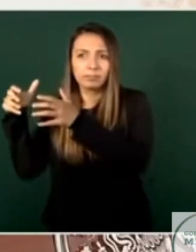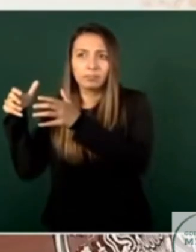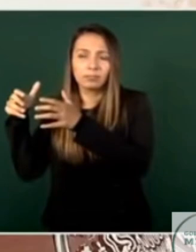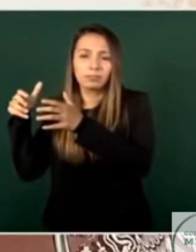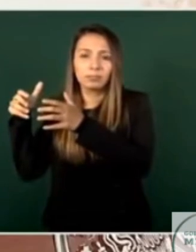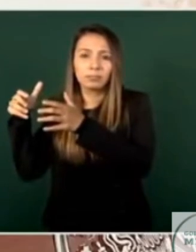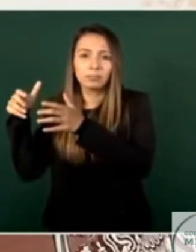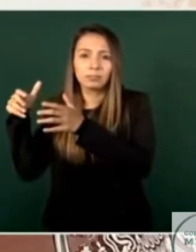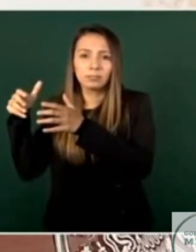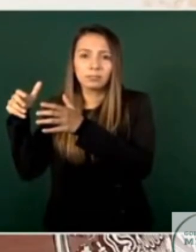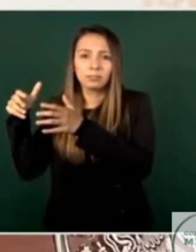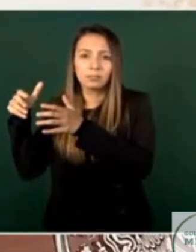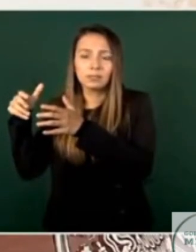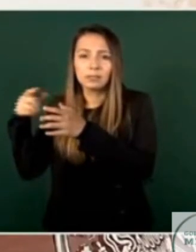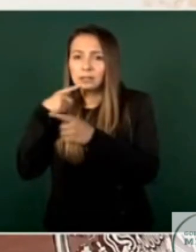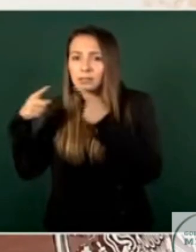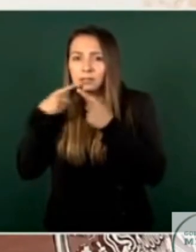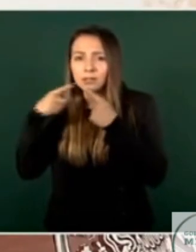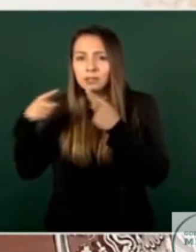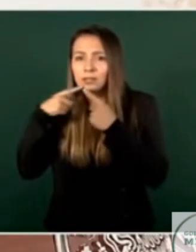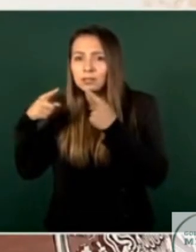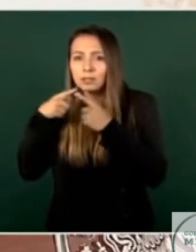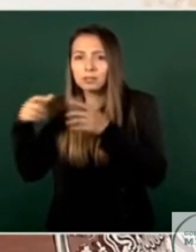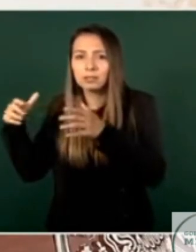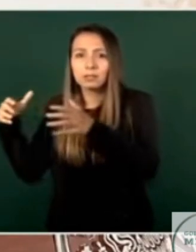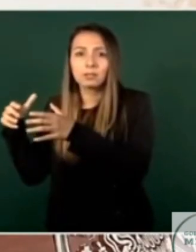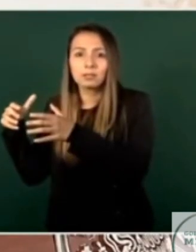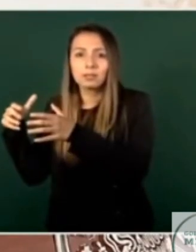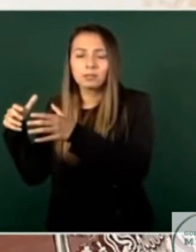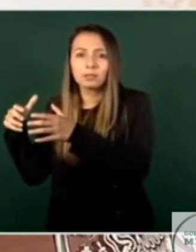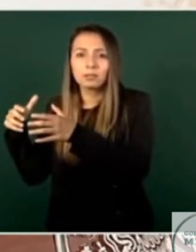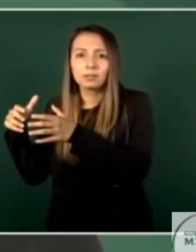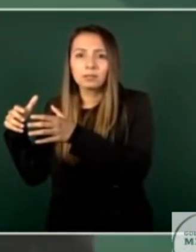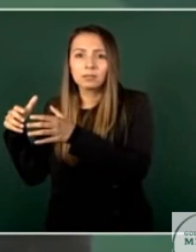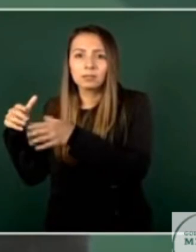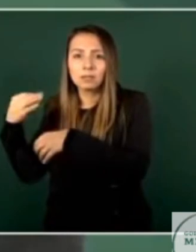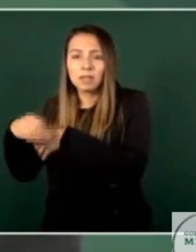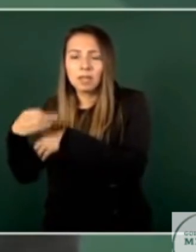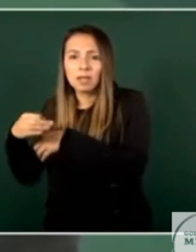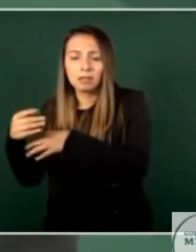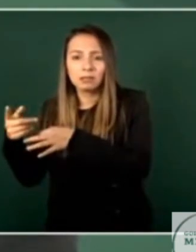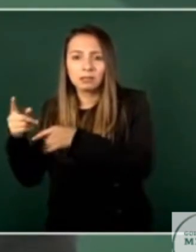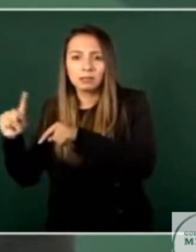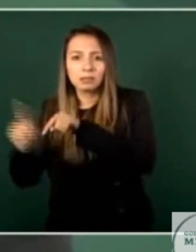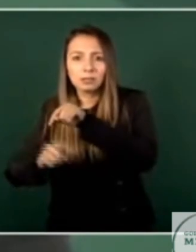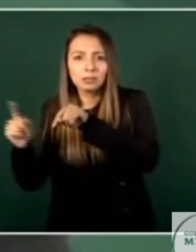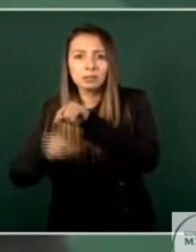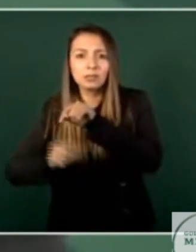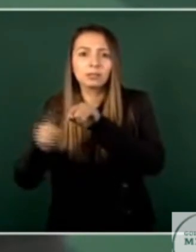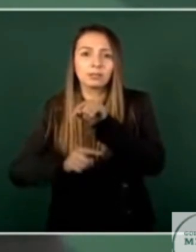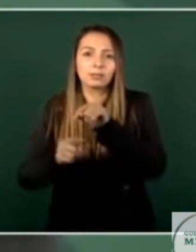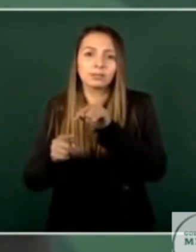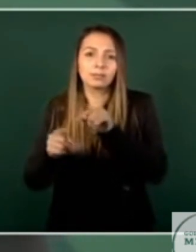conforman un poder mediático para